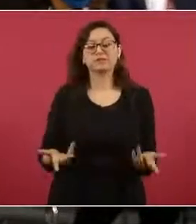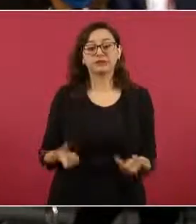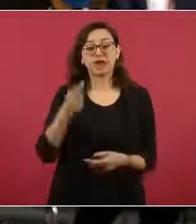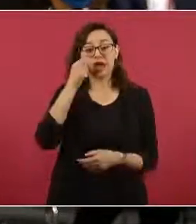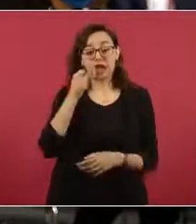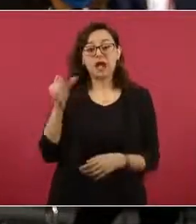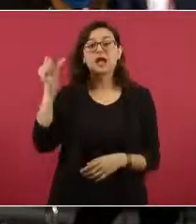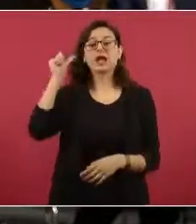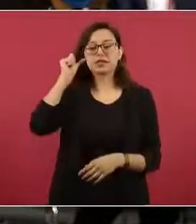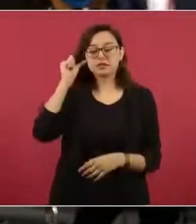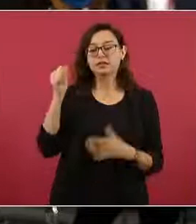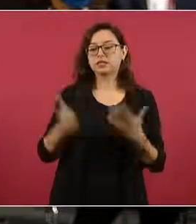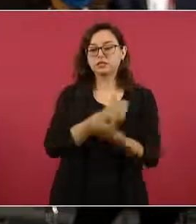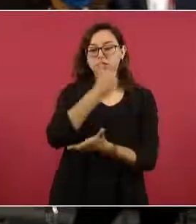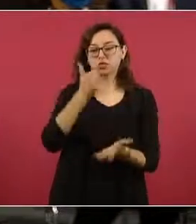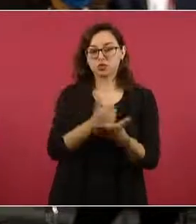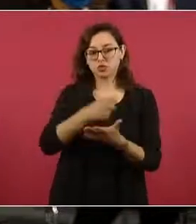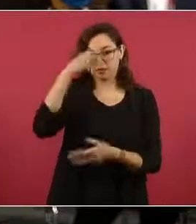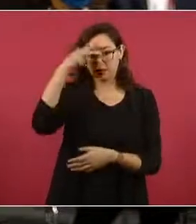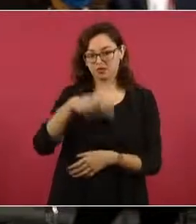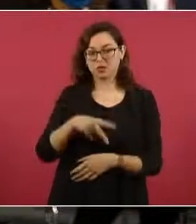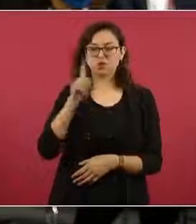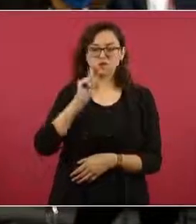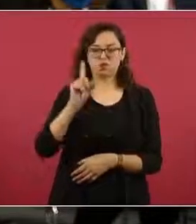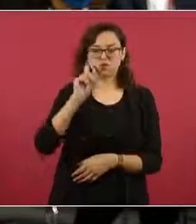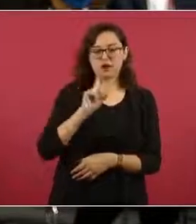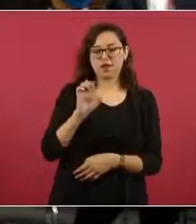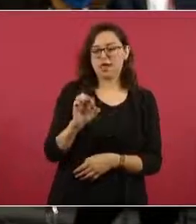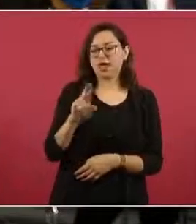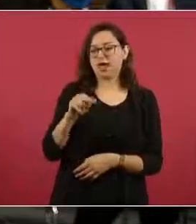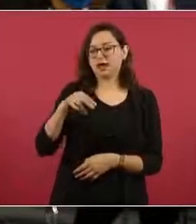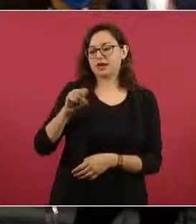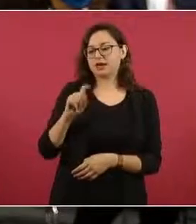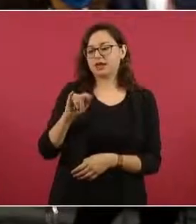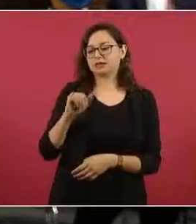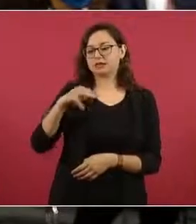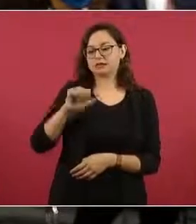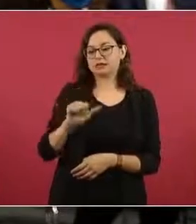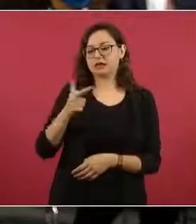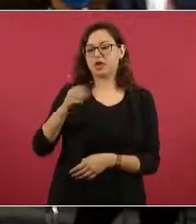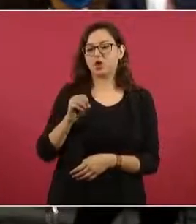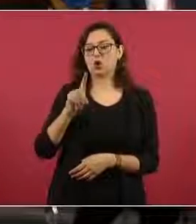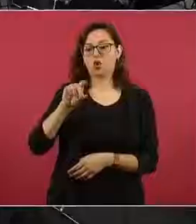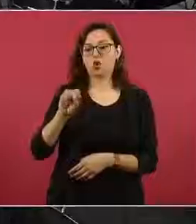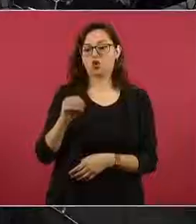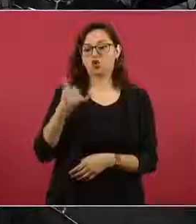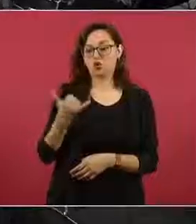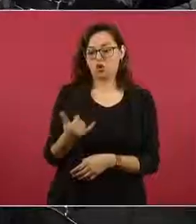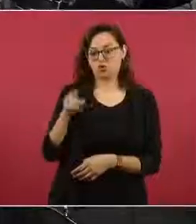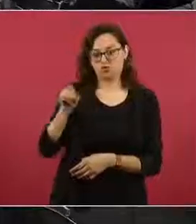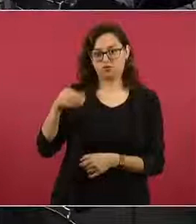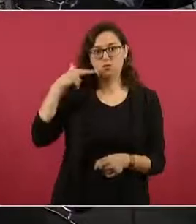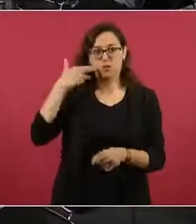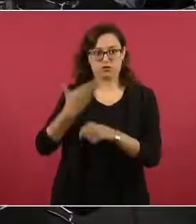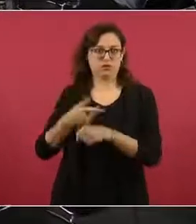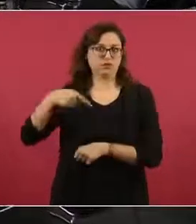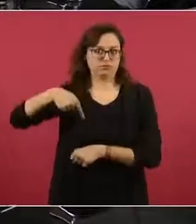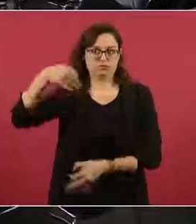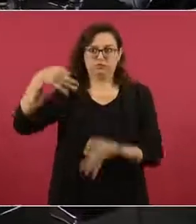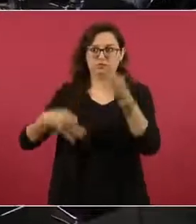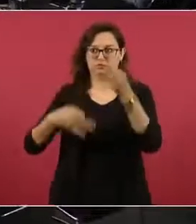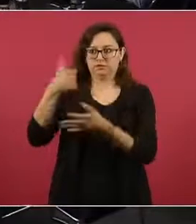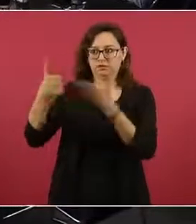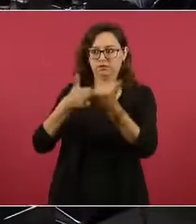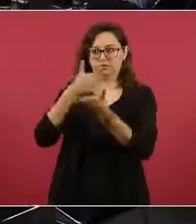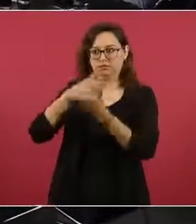fiscal de la Ciudad de México, Ernestina Godoy, y ella nos explicó que en este tema es un asunto